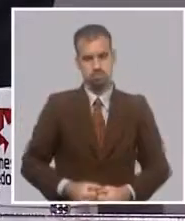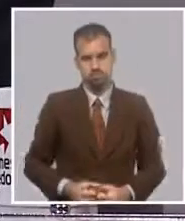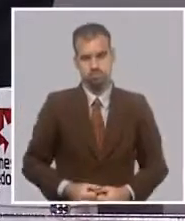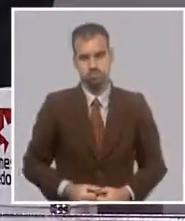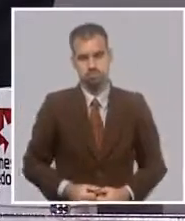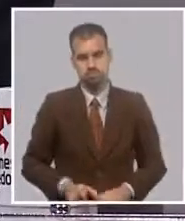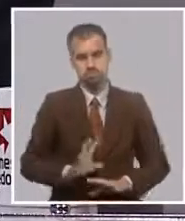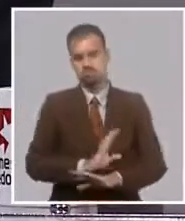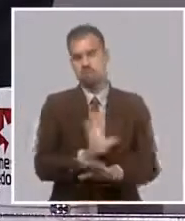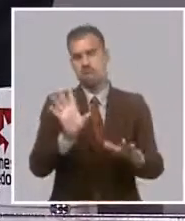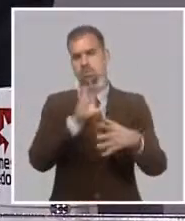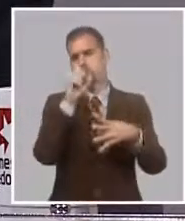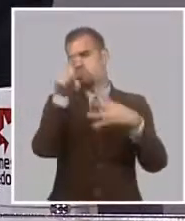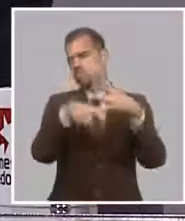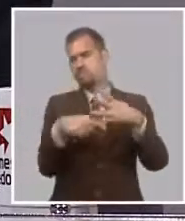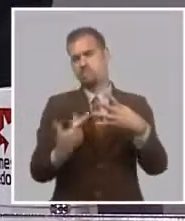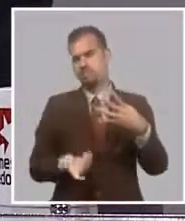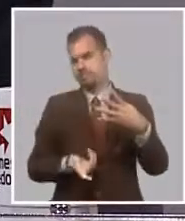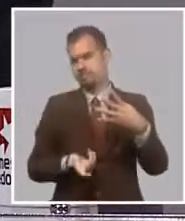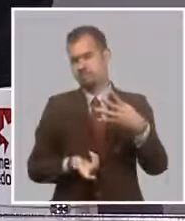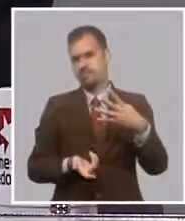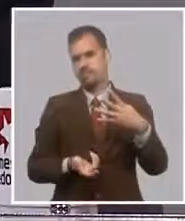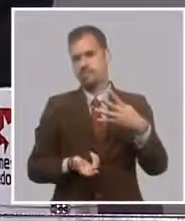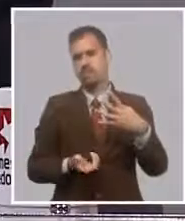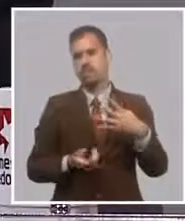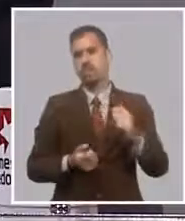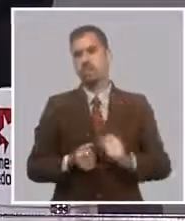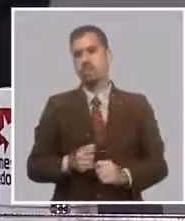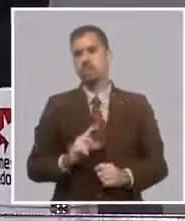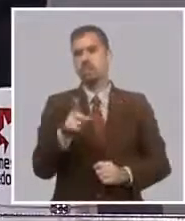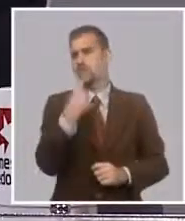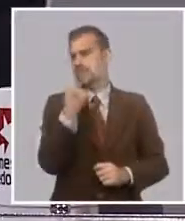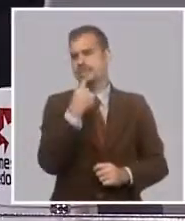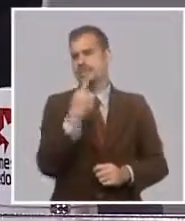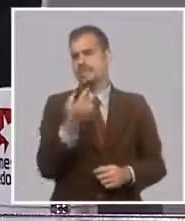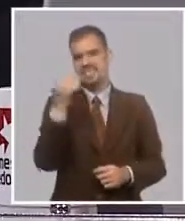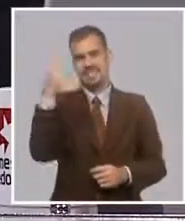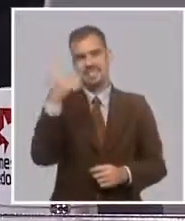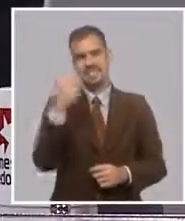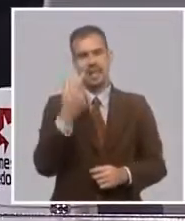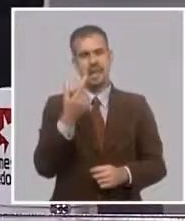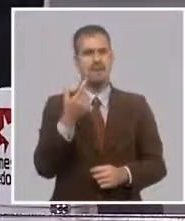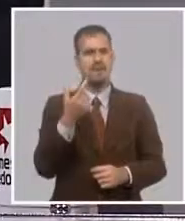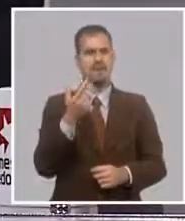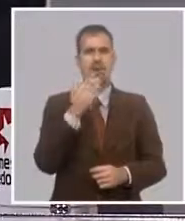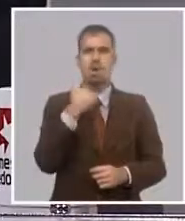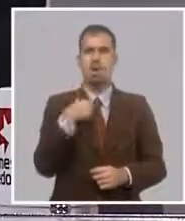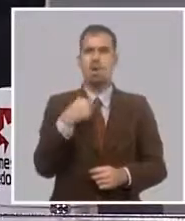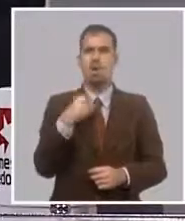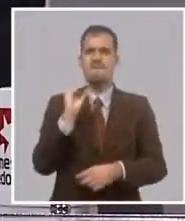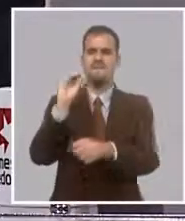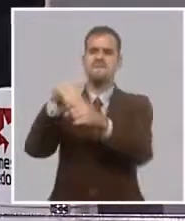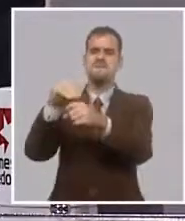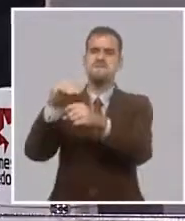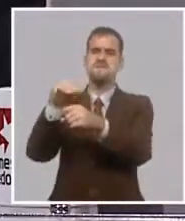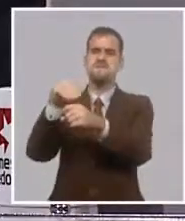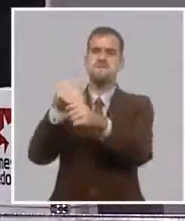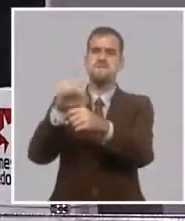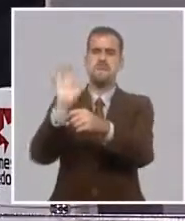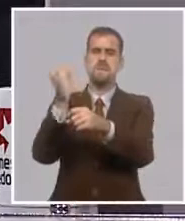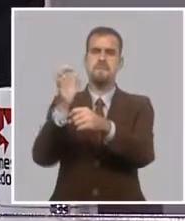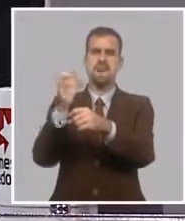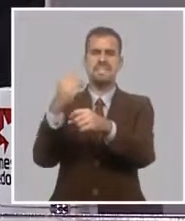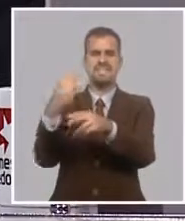Por último, yo creo que debemos hablar de lo que se ha hablado mucho de banca agrícola y banca de fomento. Yo creo que son dos